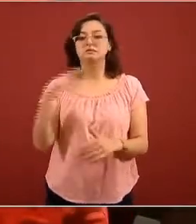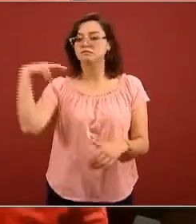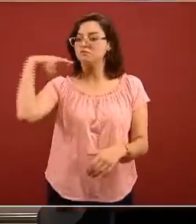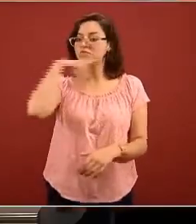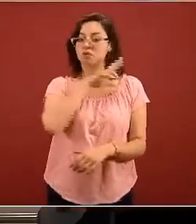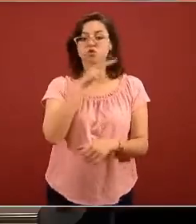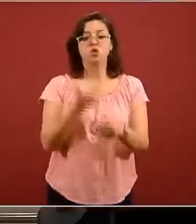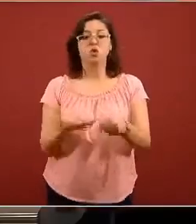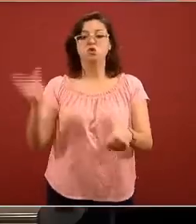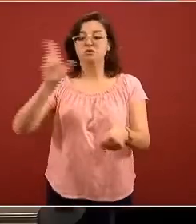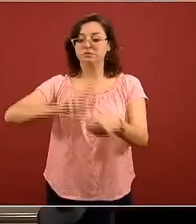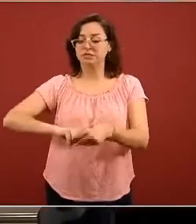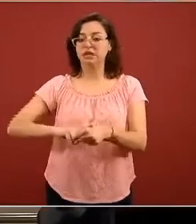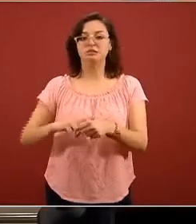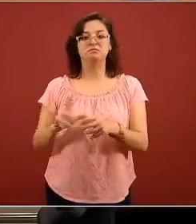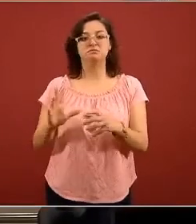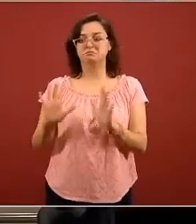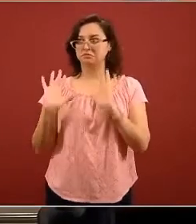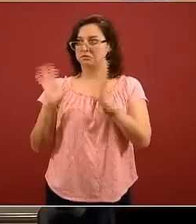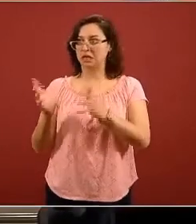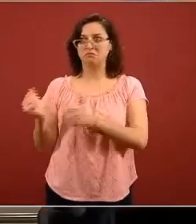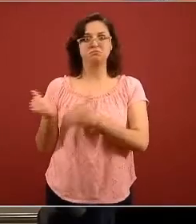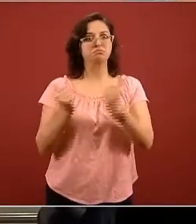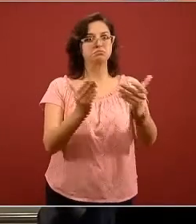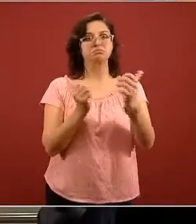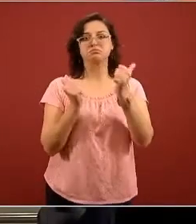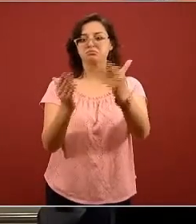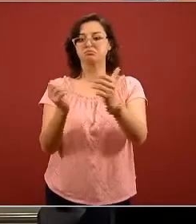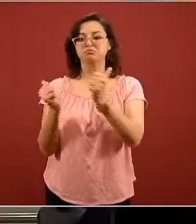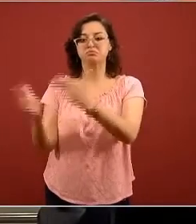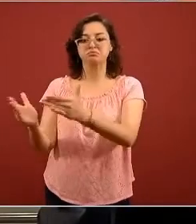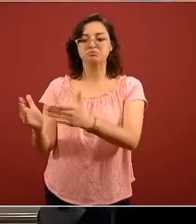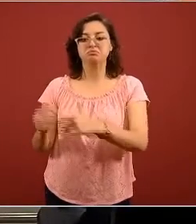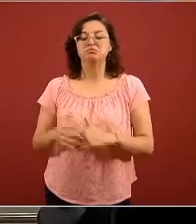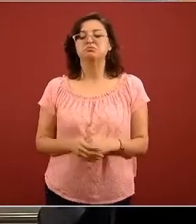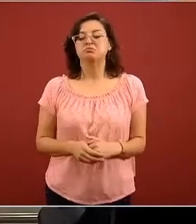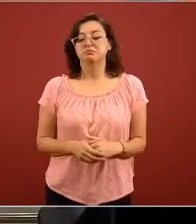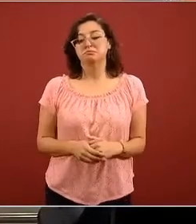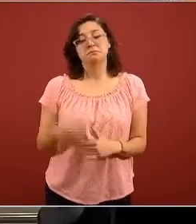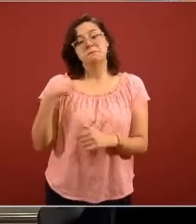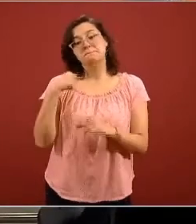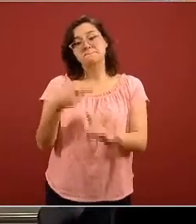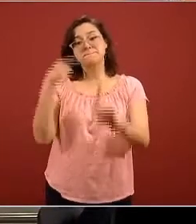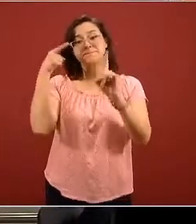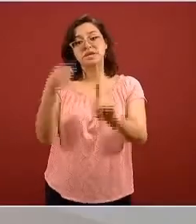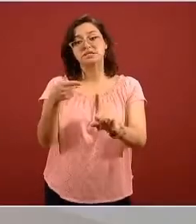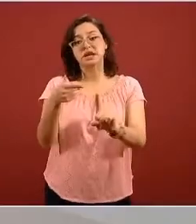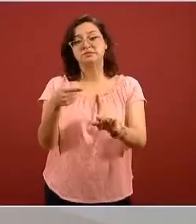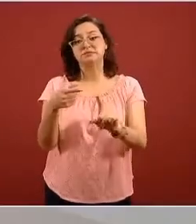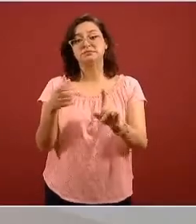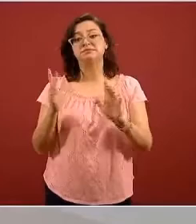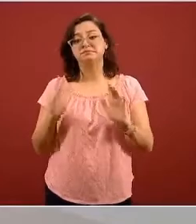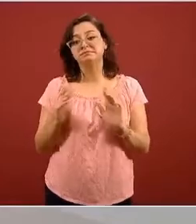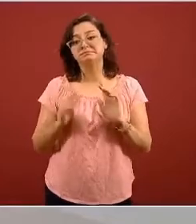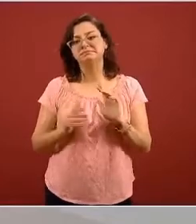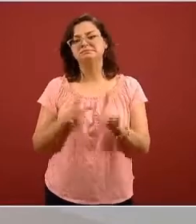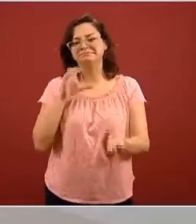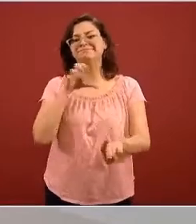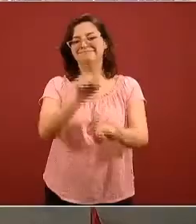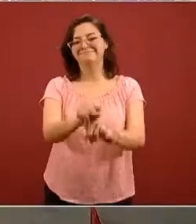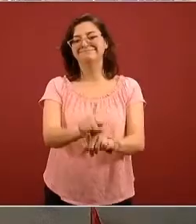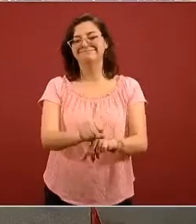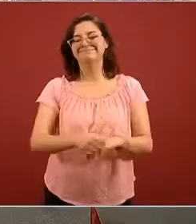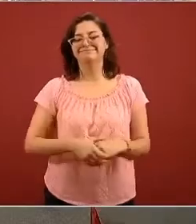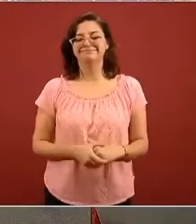a instrucciones de la Secretaría de Salud esa es la meta y lo vamos a lograr